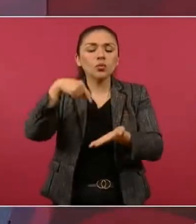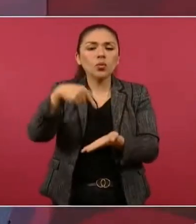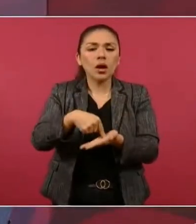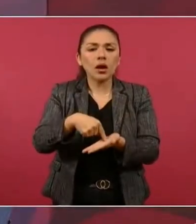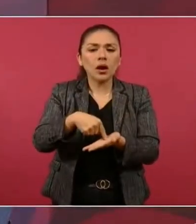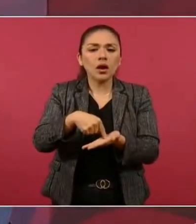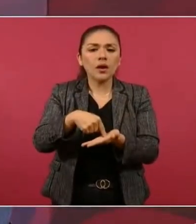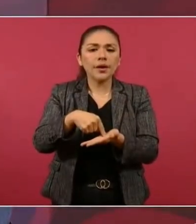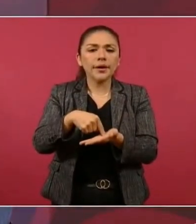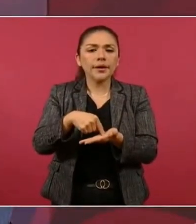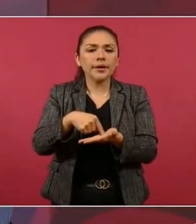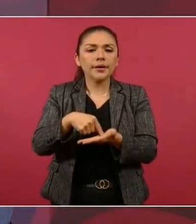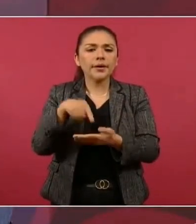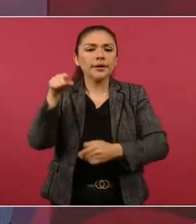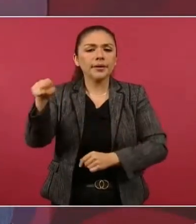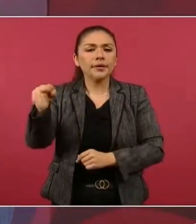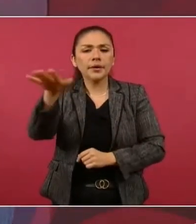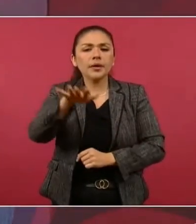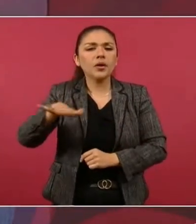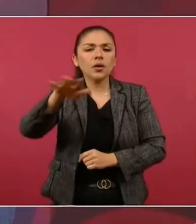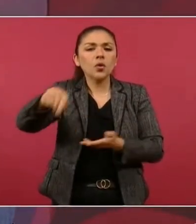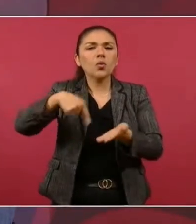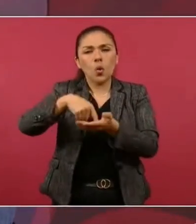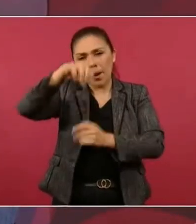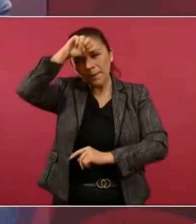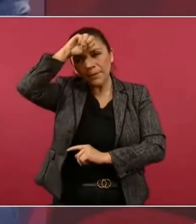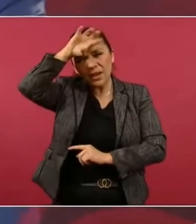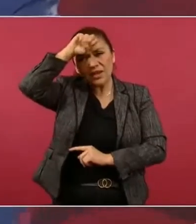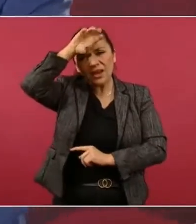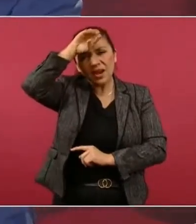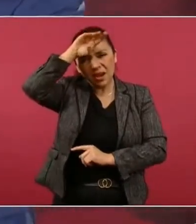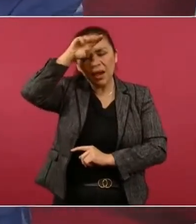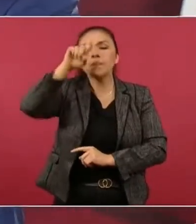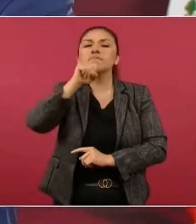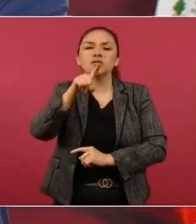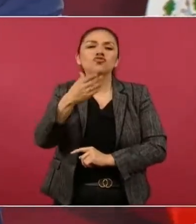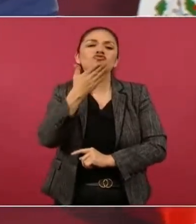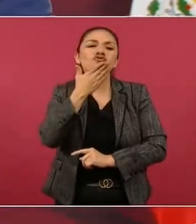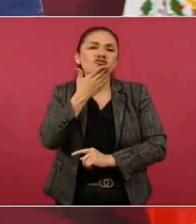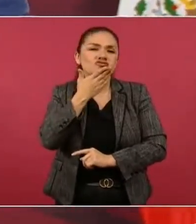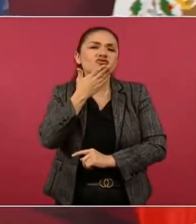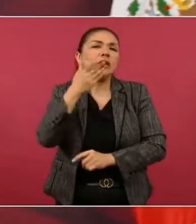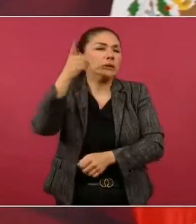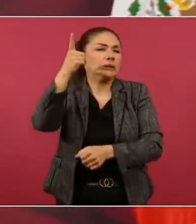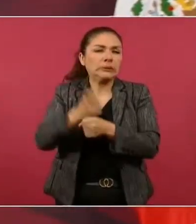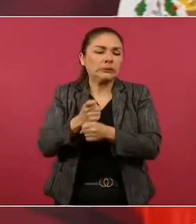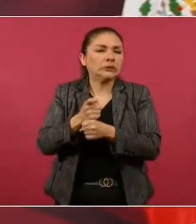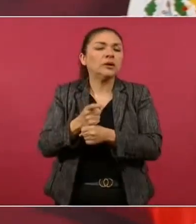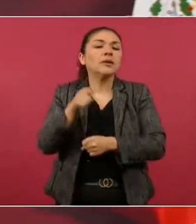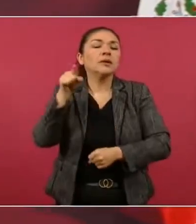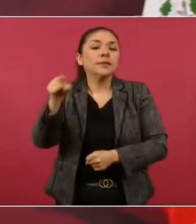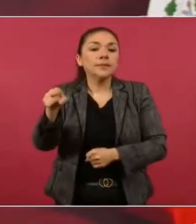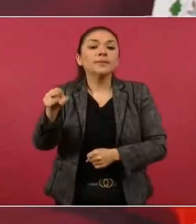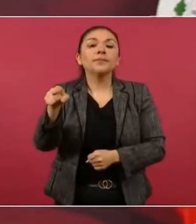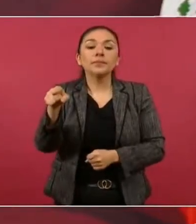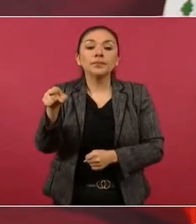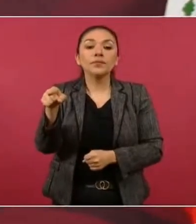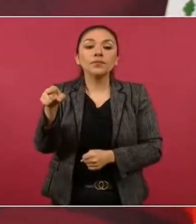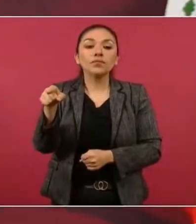a la zona minera de Sonora, sobre todo, en donde